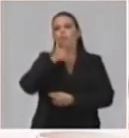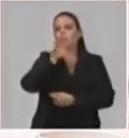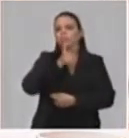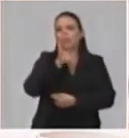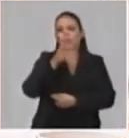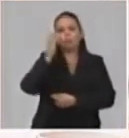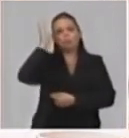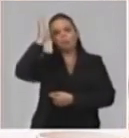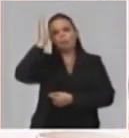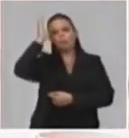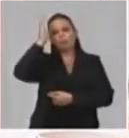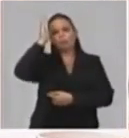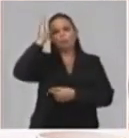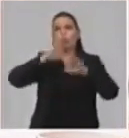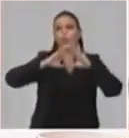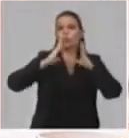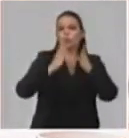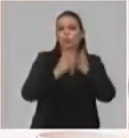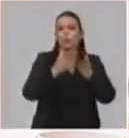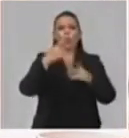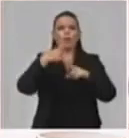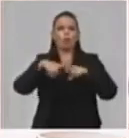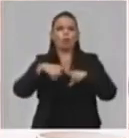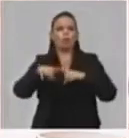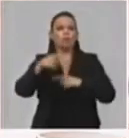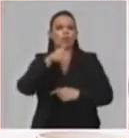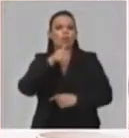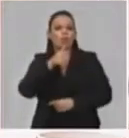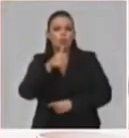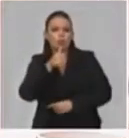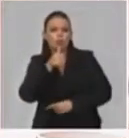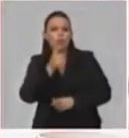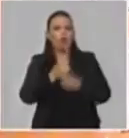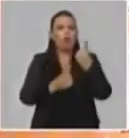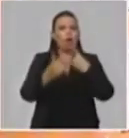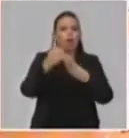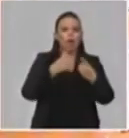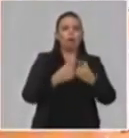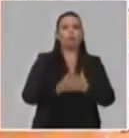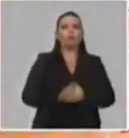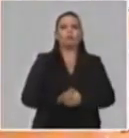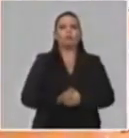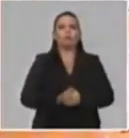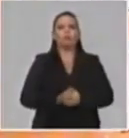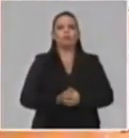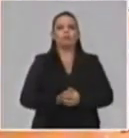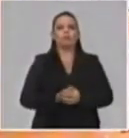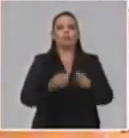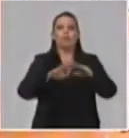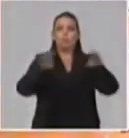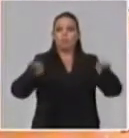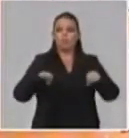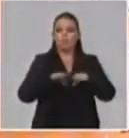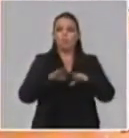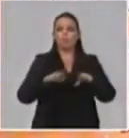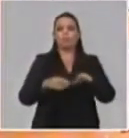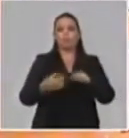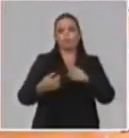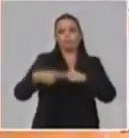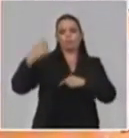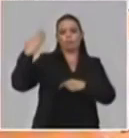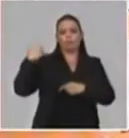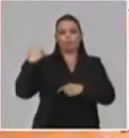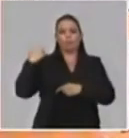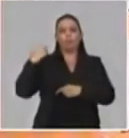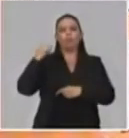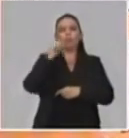felicitaciones, porque también hay un reconocimiento a la labor que realizamos. Y eso es decir que en la mesa anterior participaron activamente encabezados